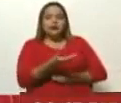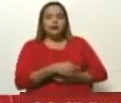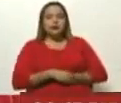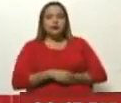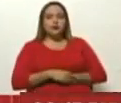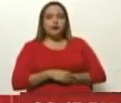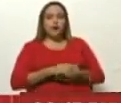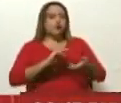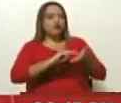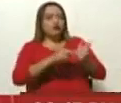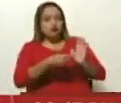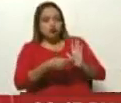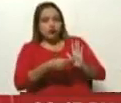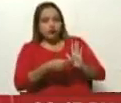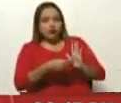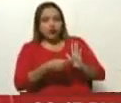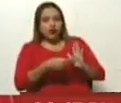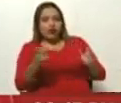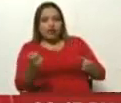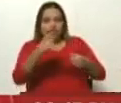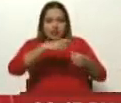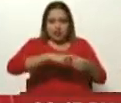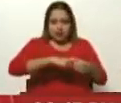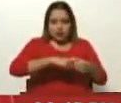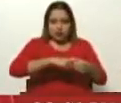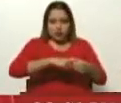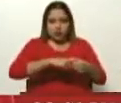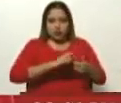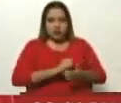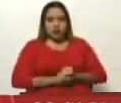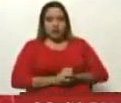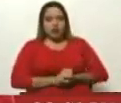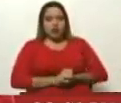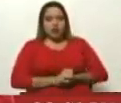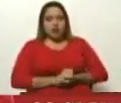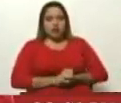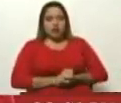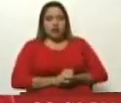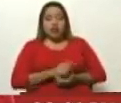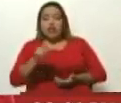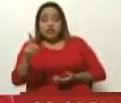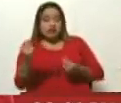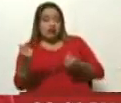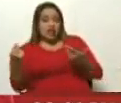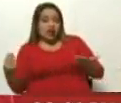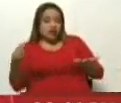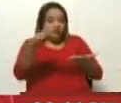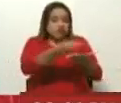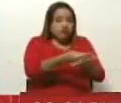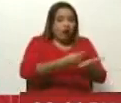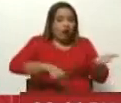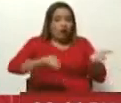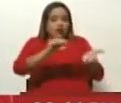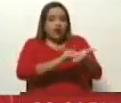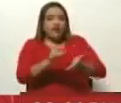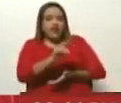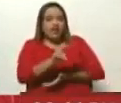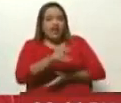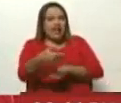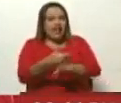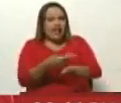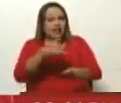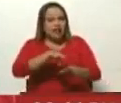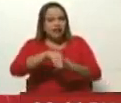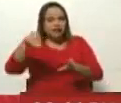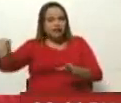significa el ingreso al territorio de parte de este dinero que había sido dejado fuera